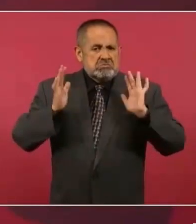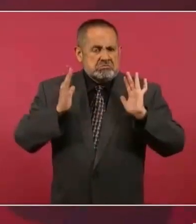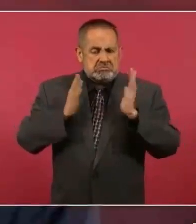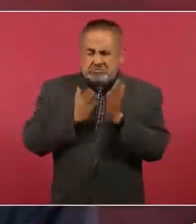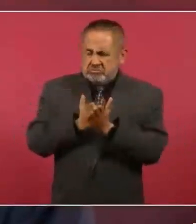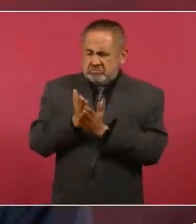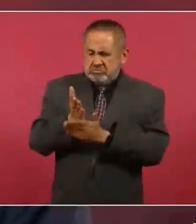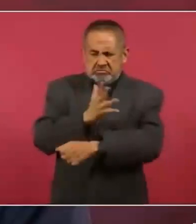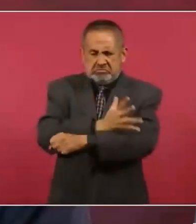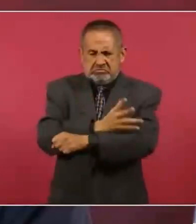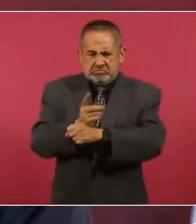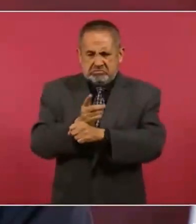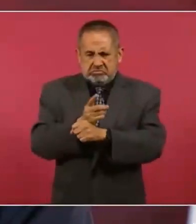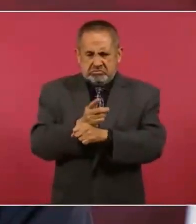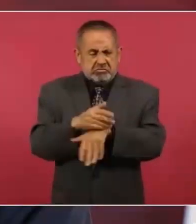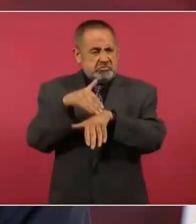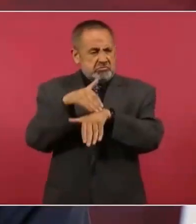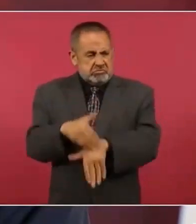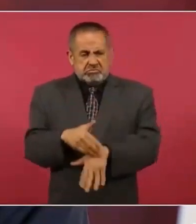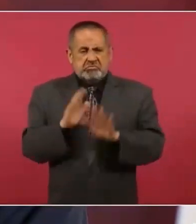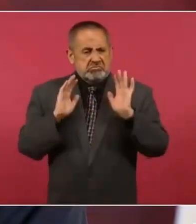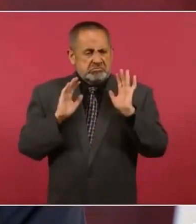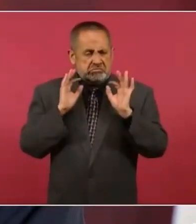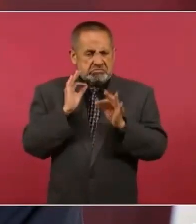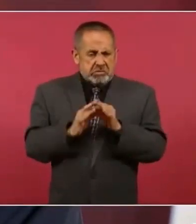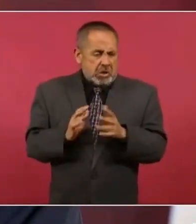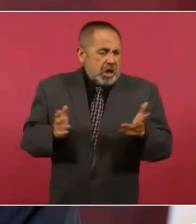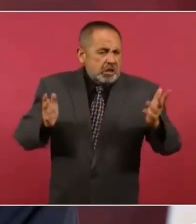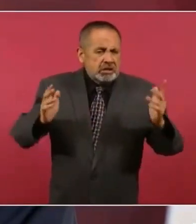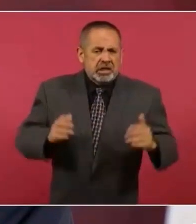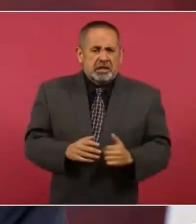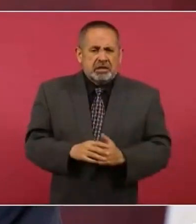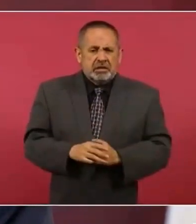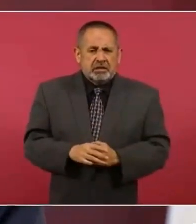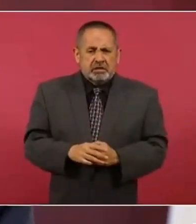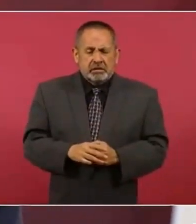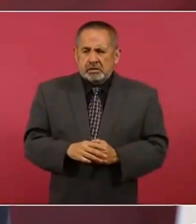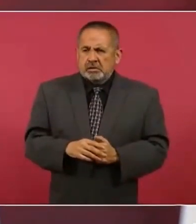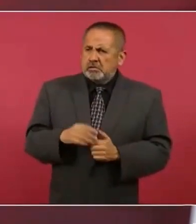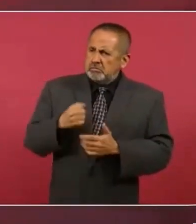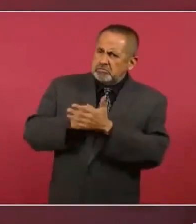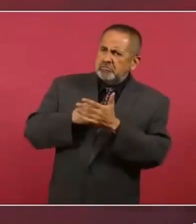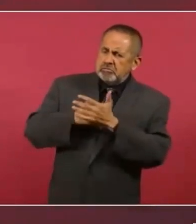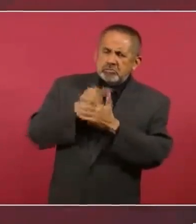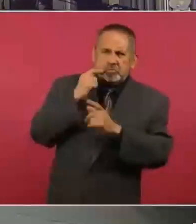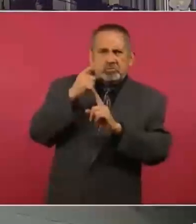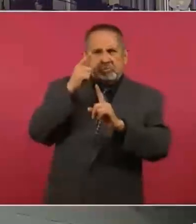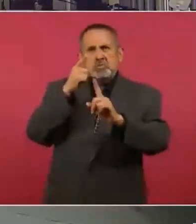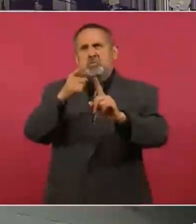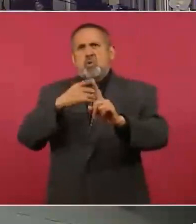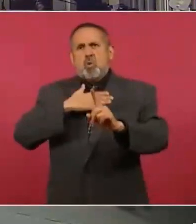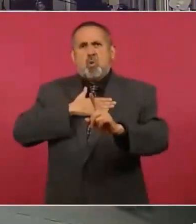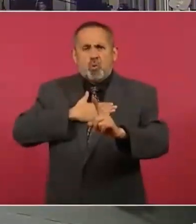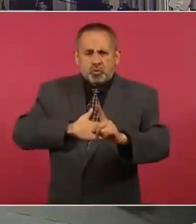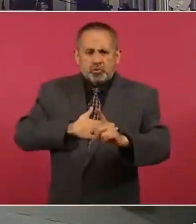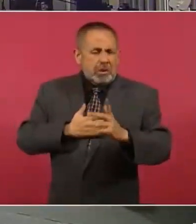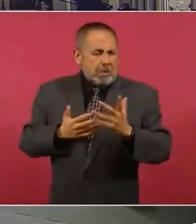con apego a la verdad y se lucha por una causa justa,